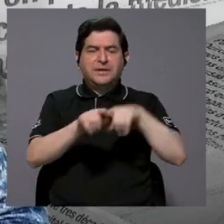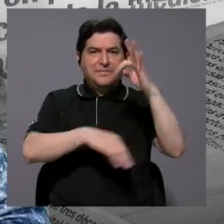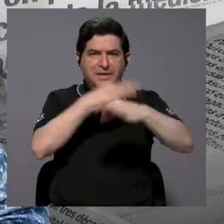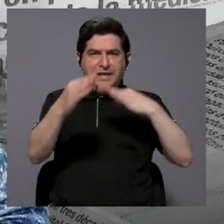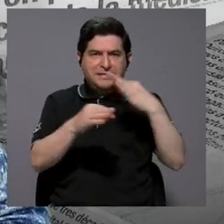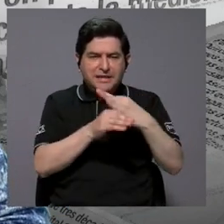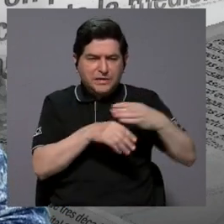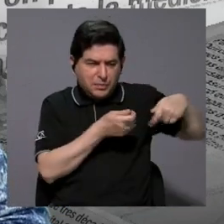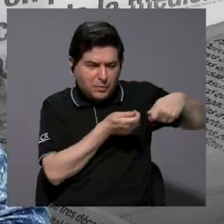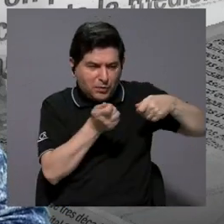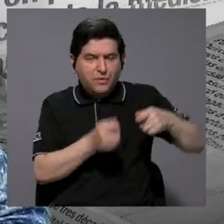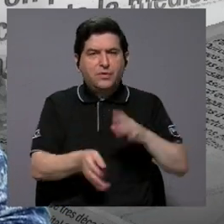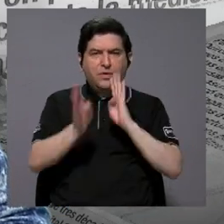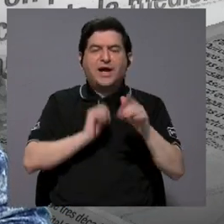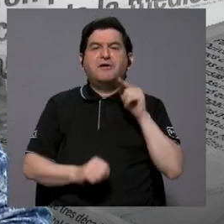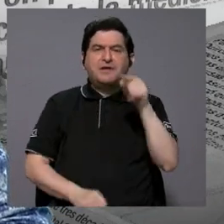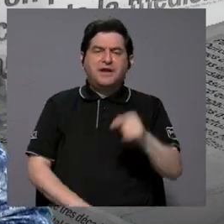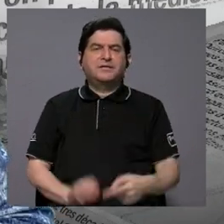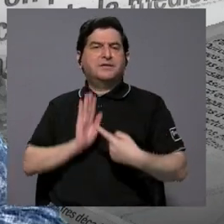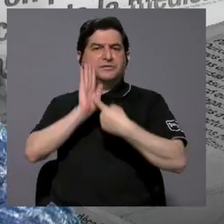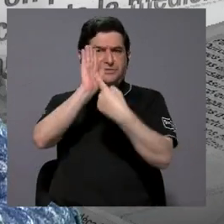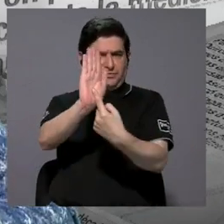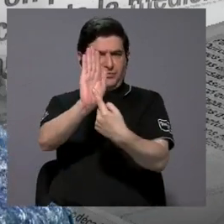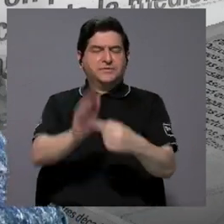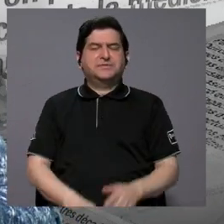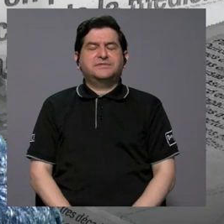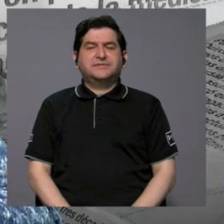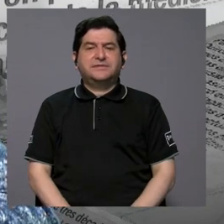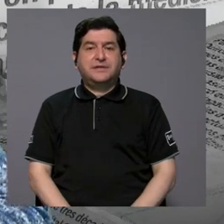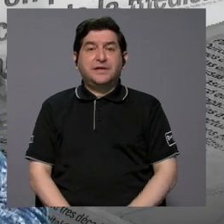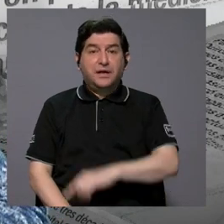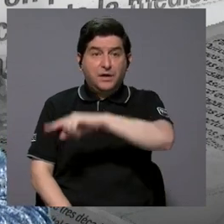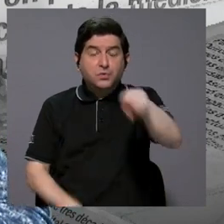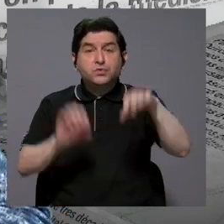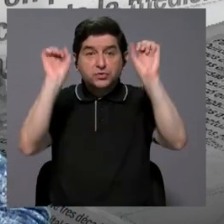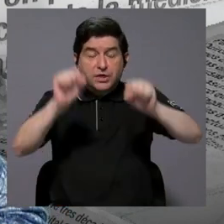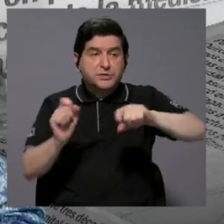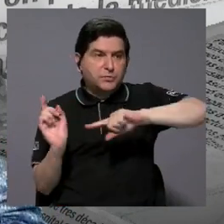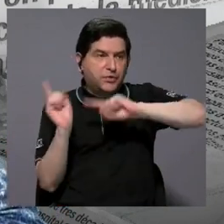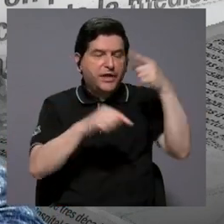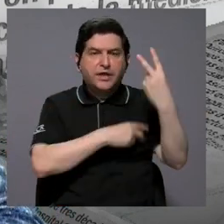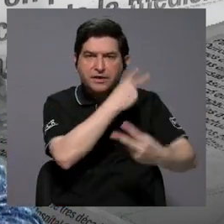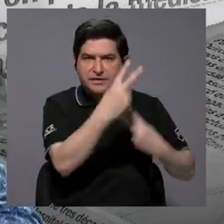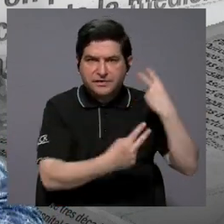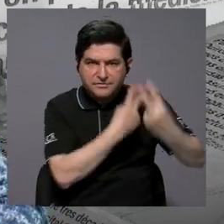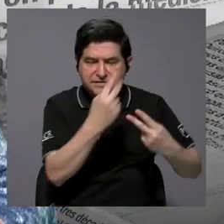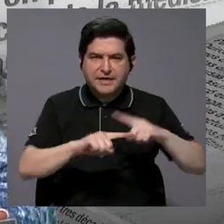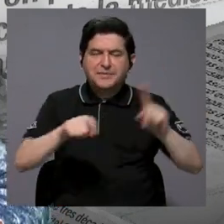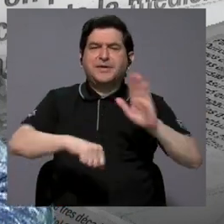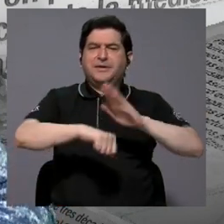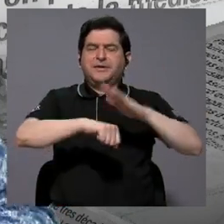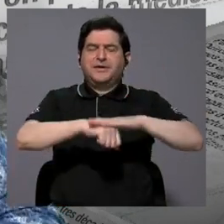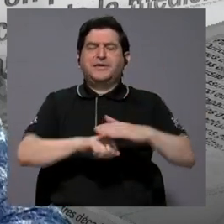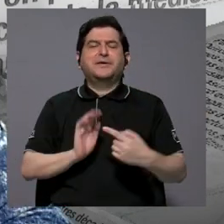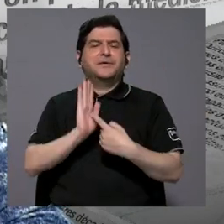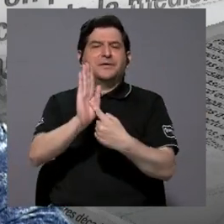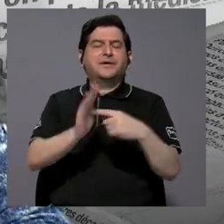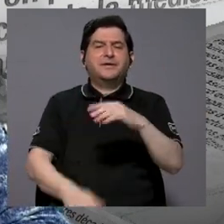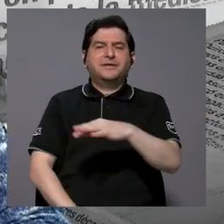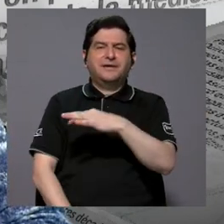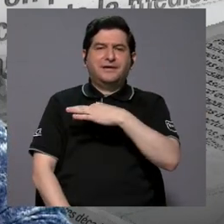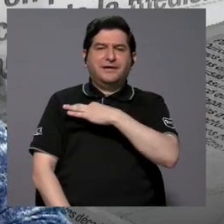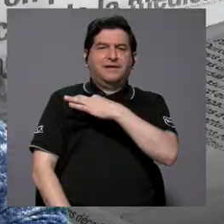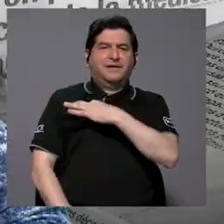Y vamos a hablar de esta exposición que tendrán oportunidad ustedes de irla a visitar. Pero déjenme presentarles a los